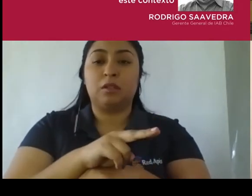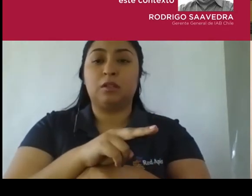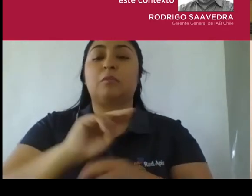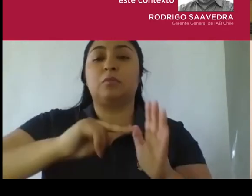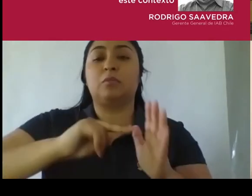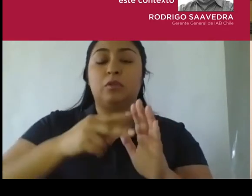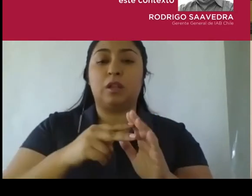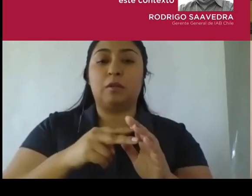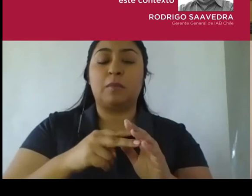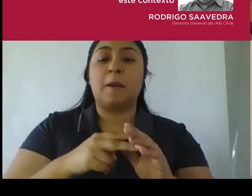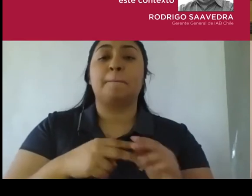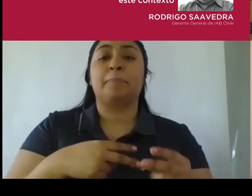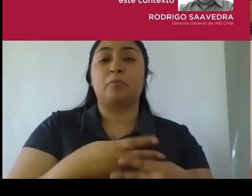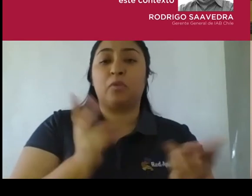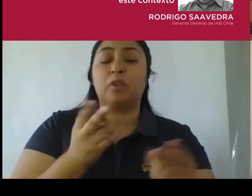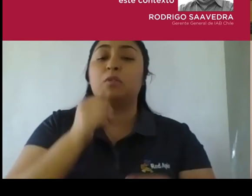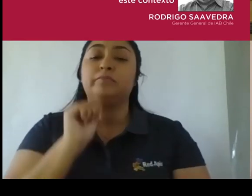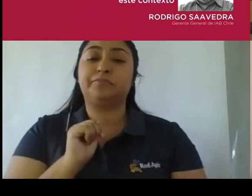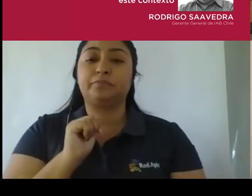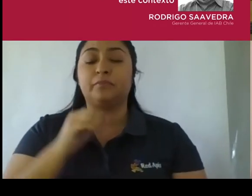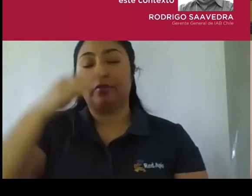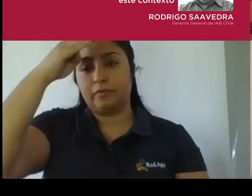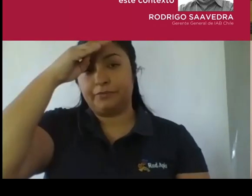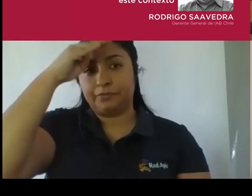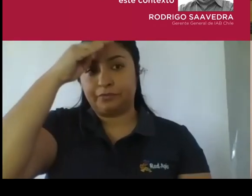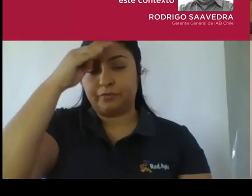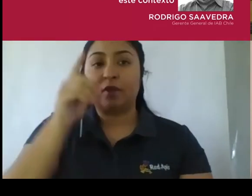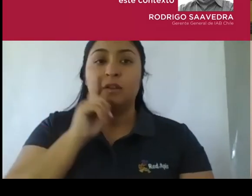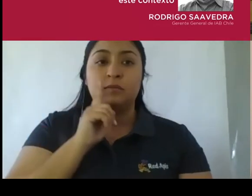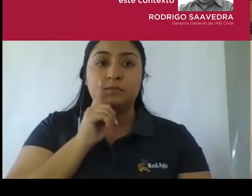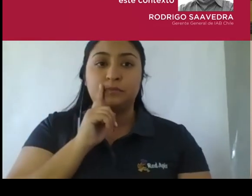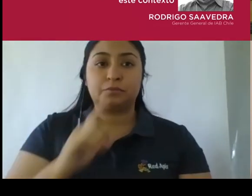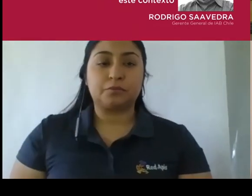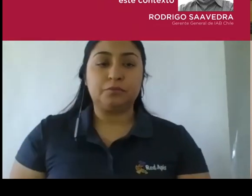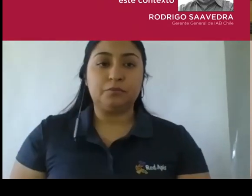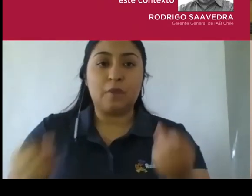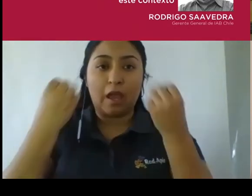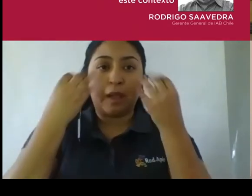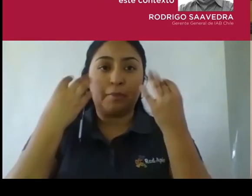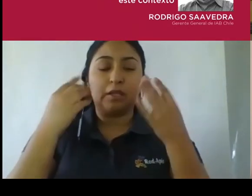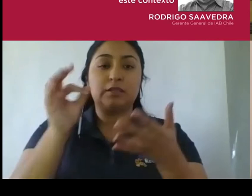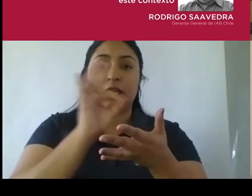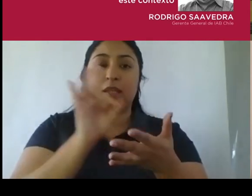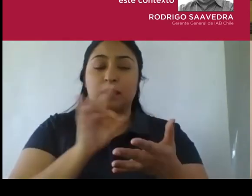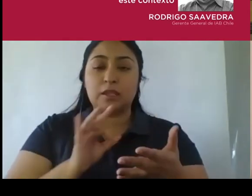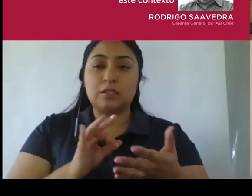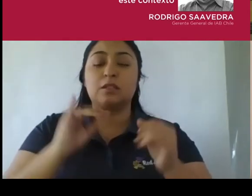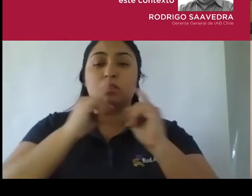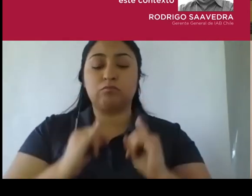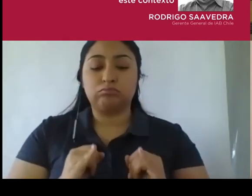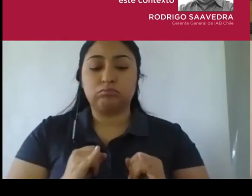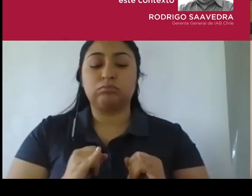privado. En su experiencia ha tenido un gran aprendizaje sobre diseño, formación y dirección de equipos profesionales